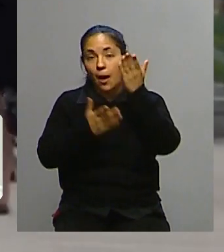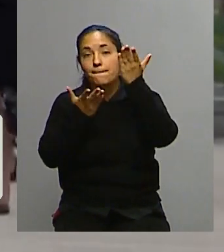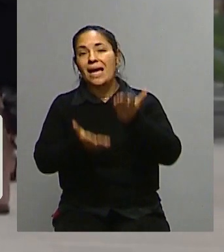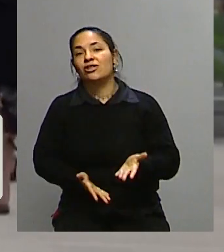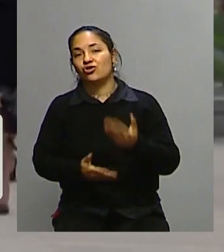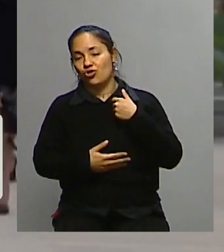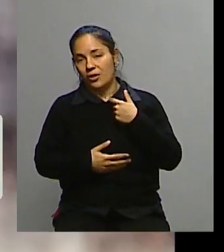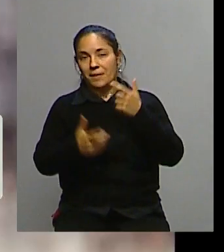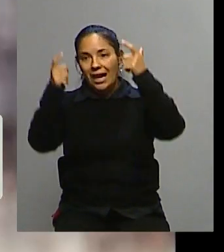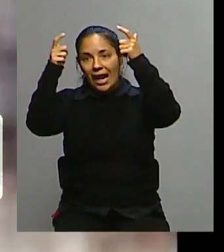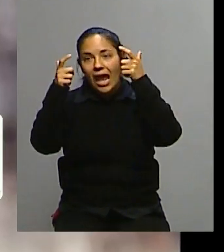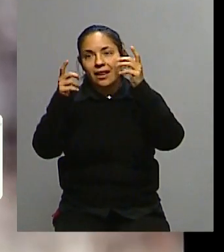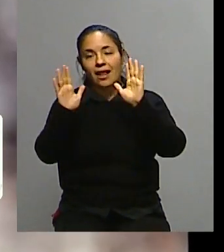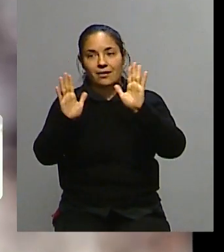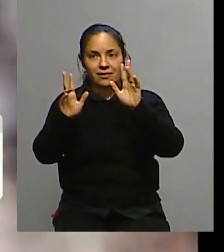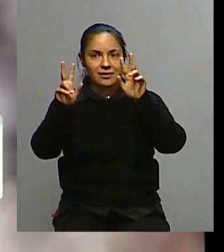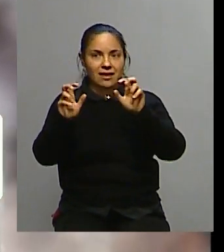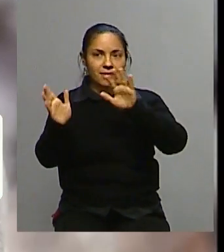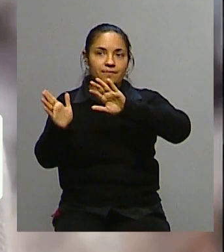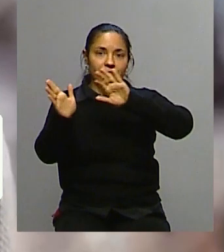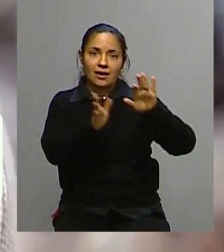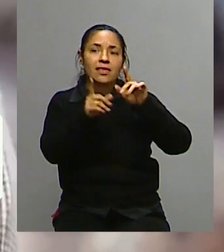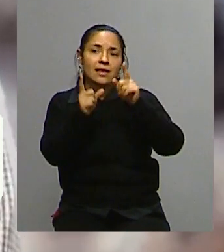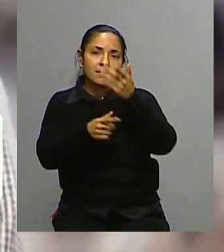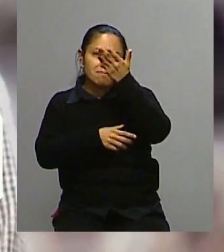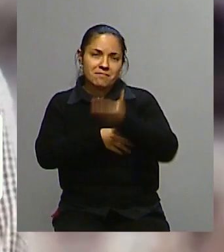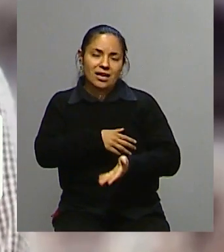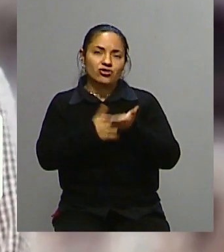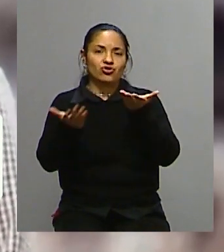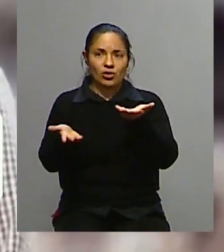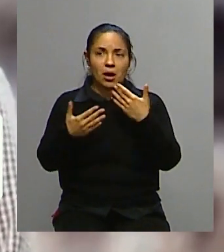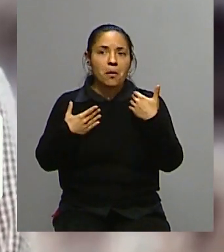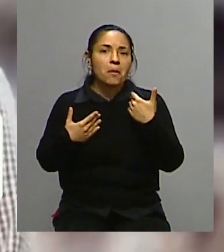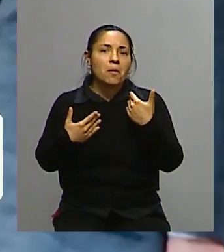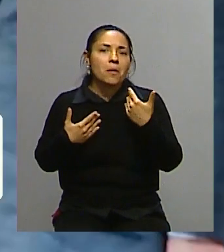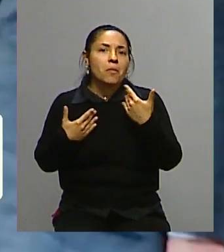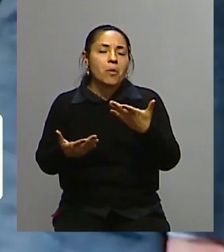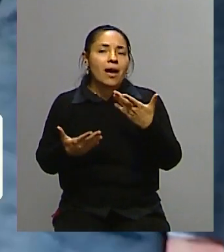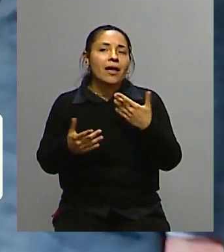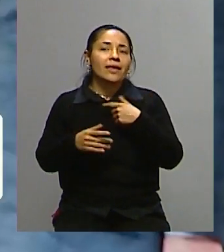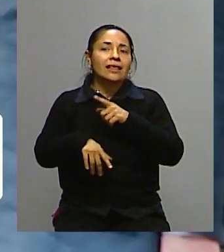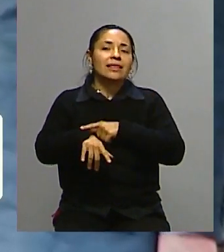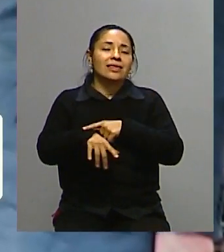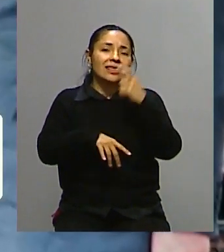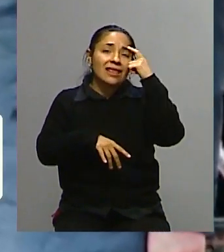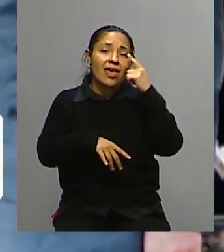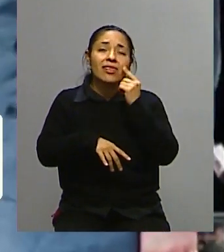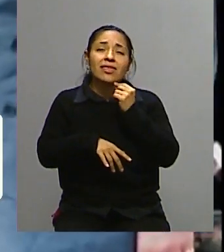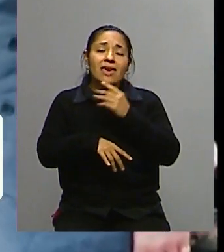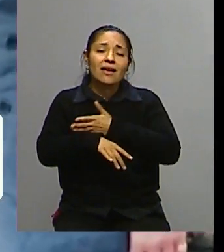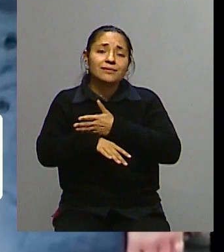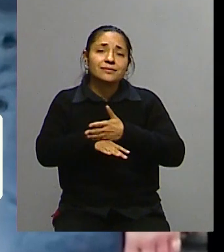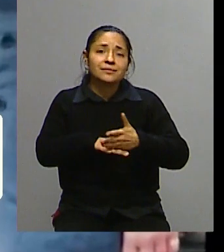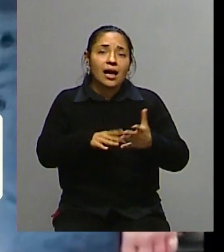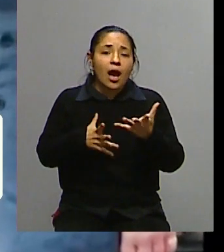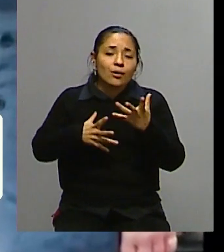allá del monarca en sí y de que al mismo tiempo no tiene permitido hacer ese duelo, al menos durante estos 10 días que dura el funeral, por